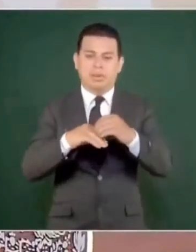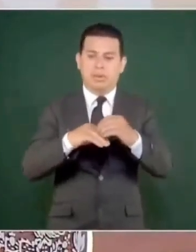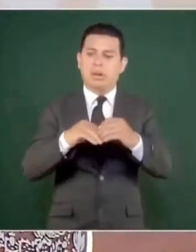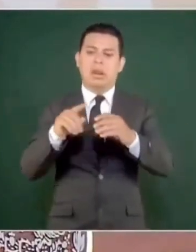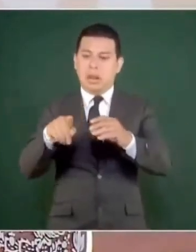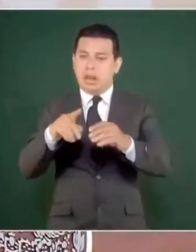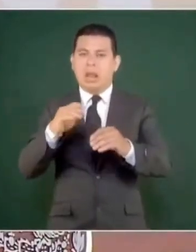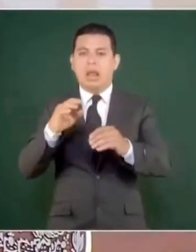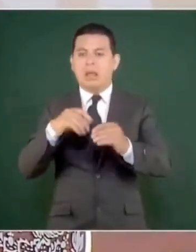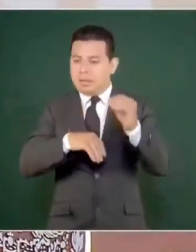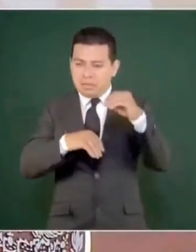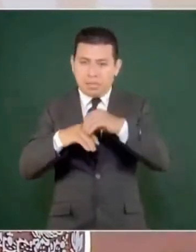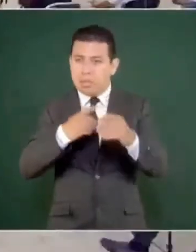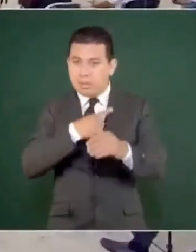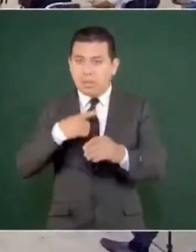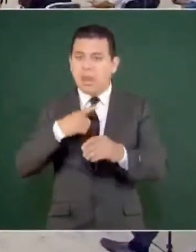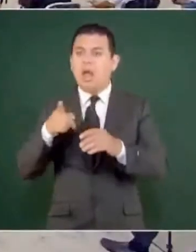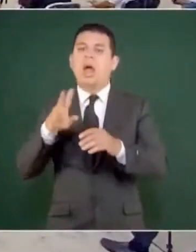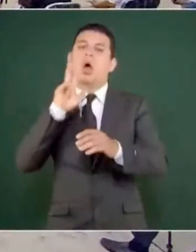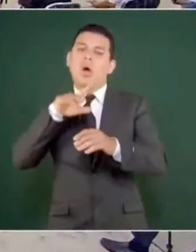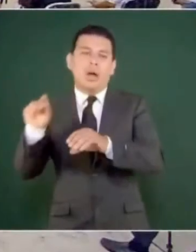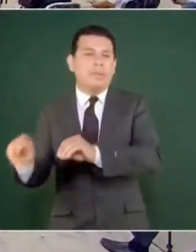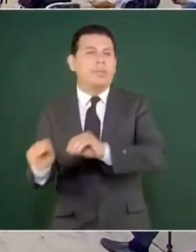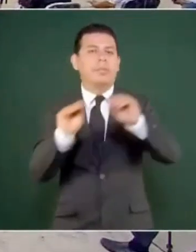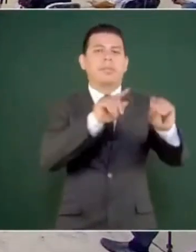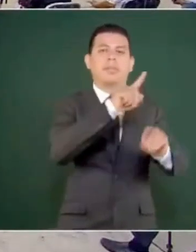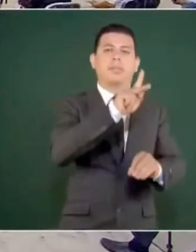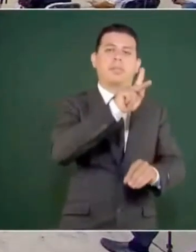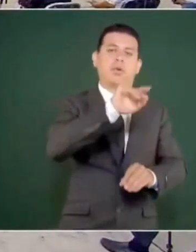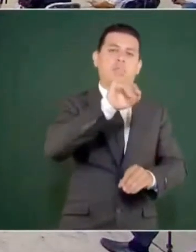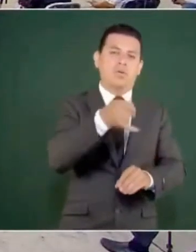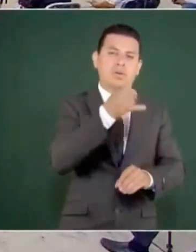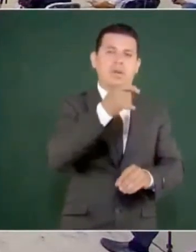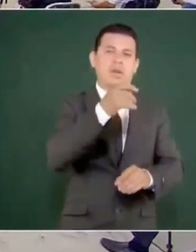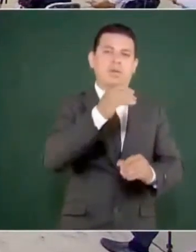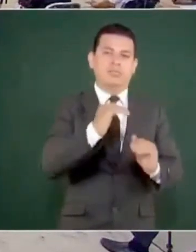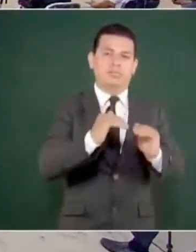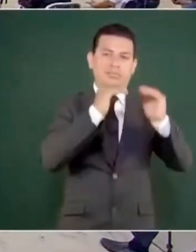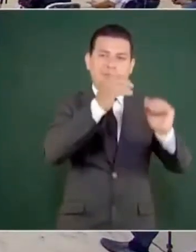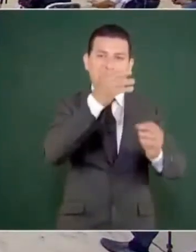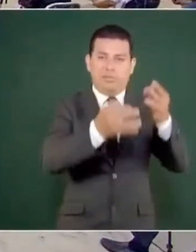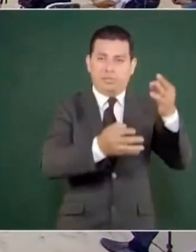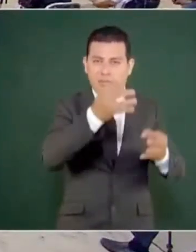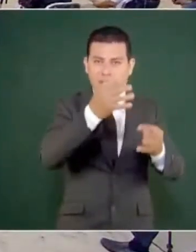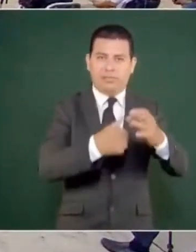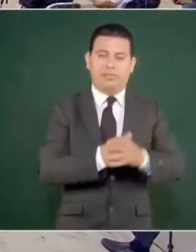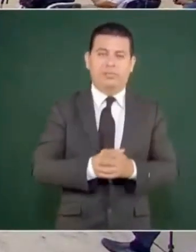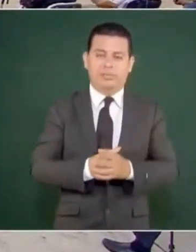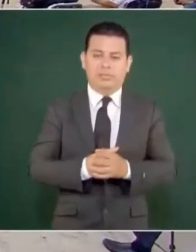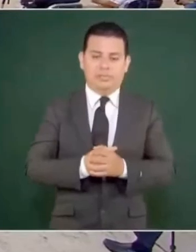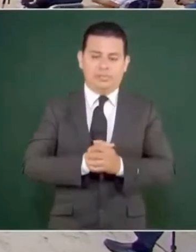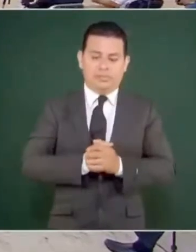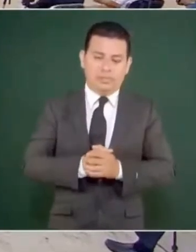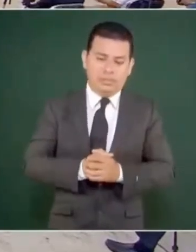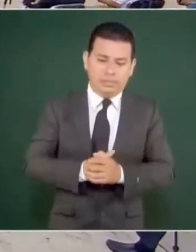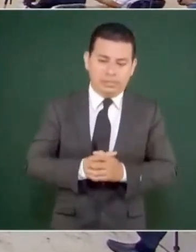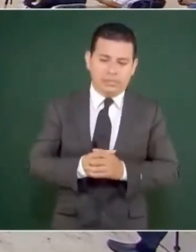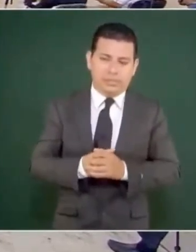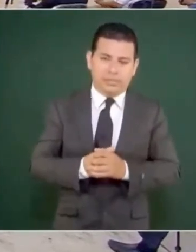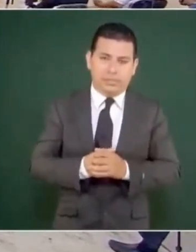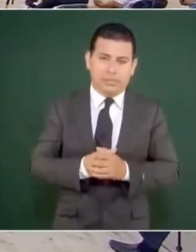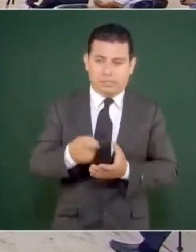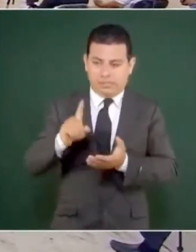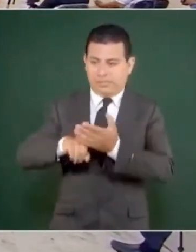Judicial. Pero la jiribilla del